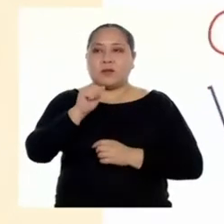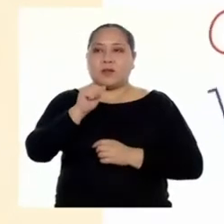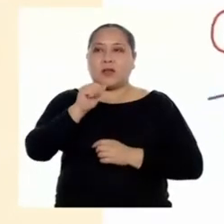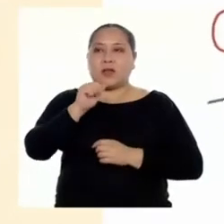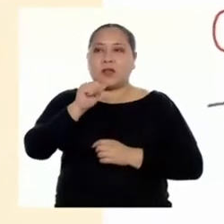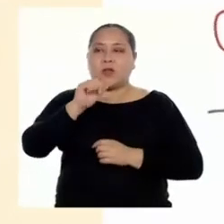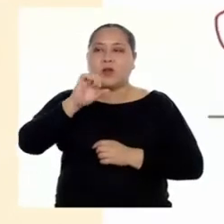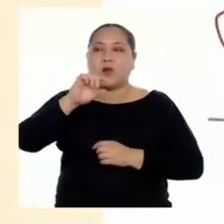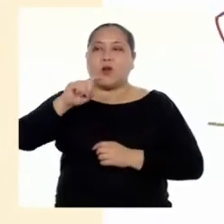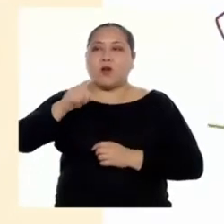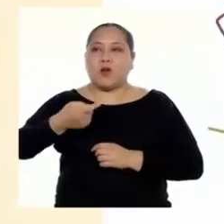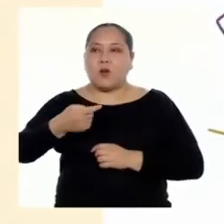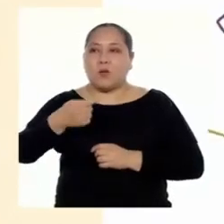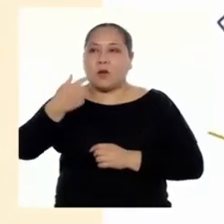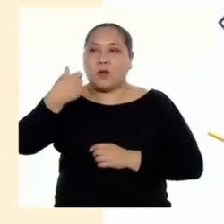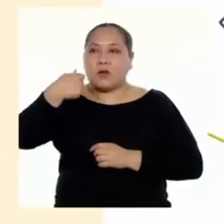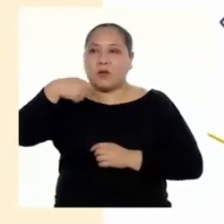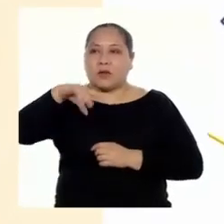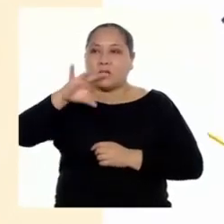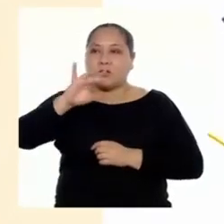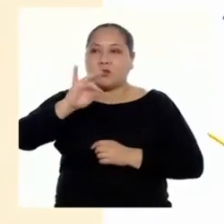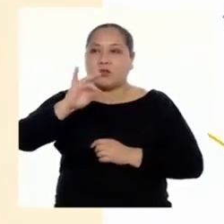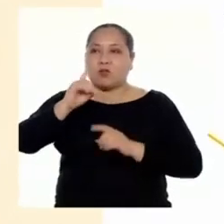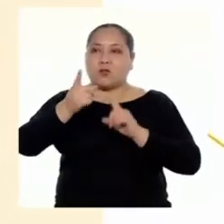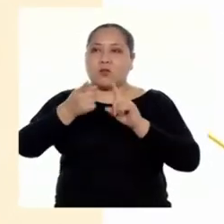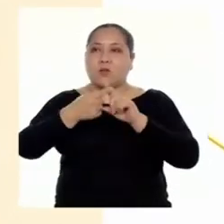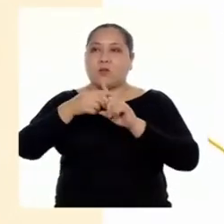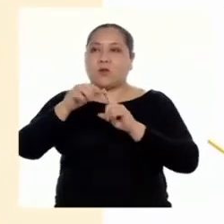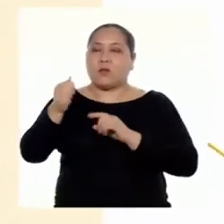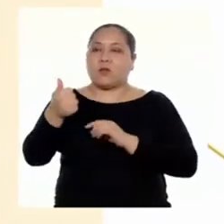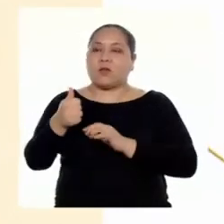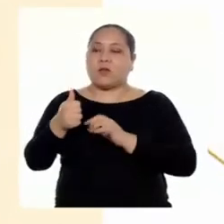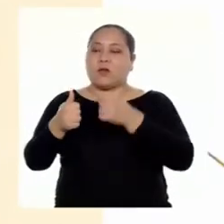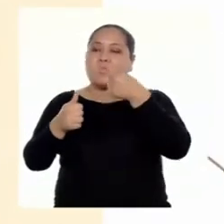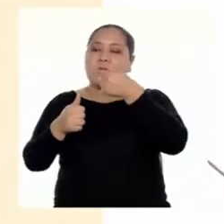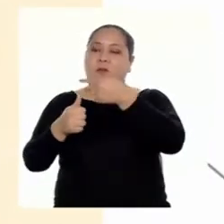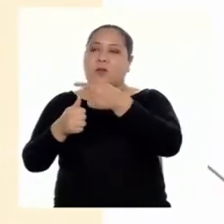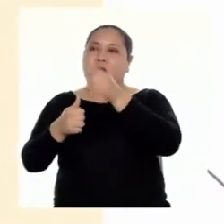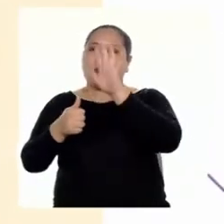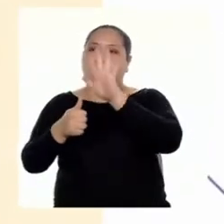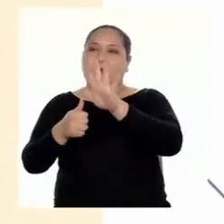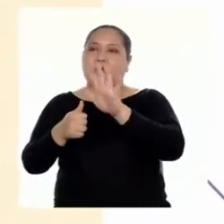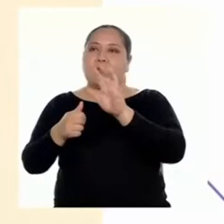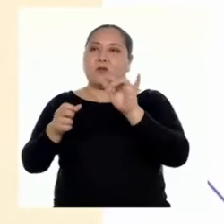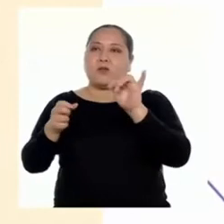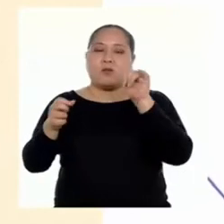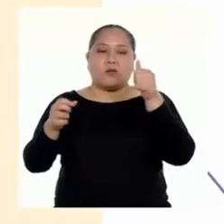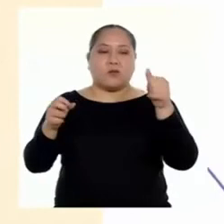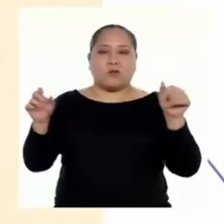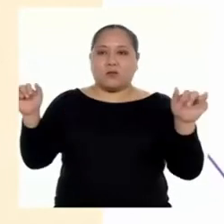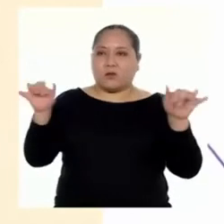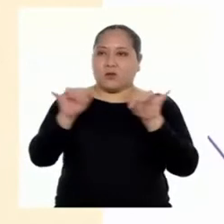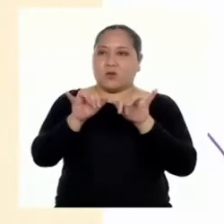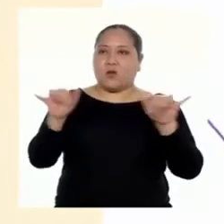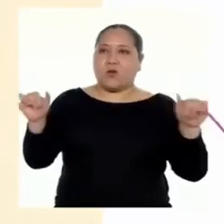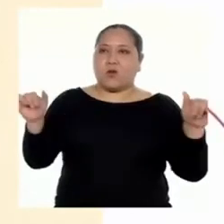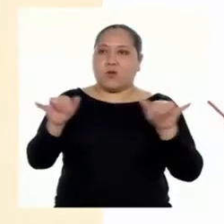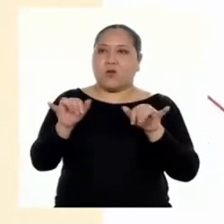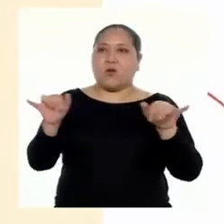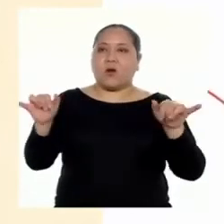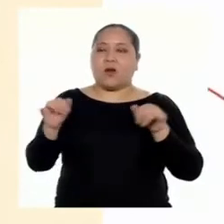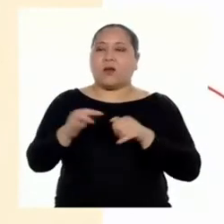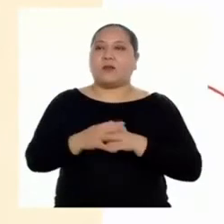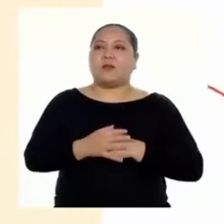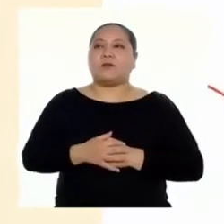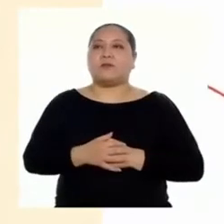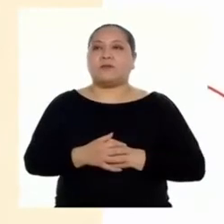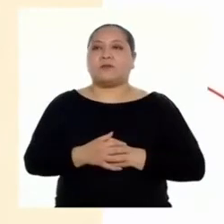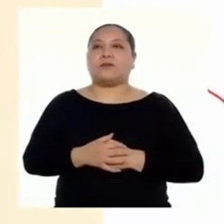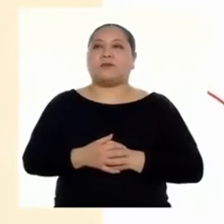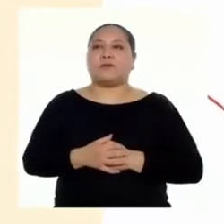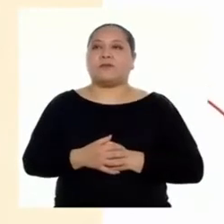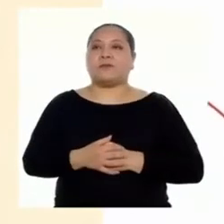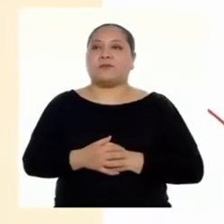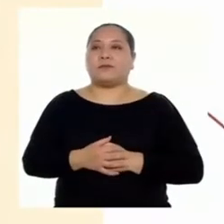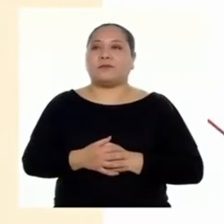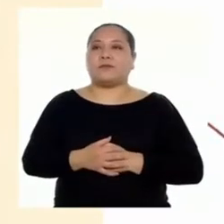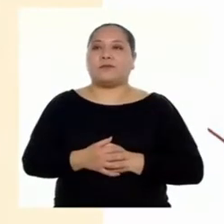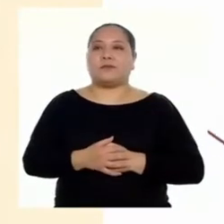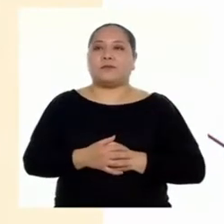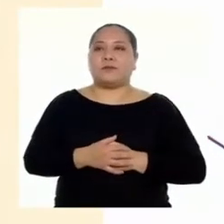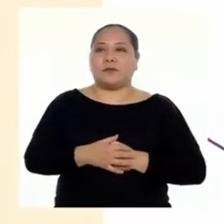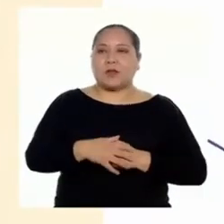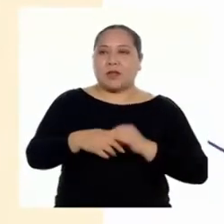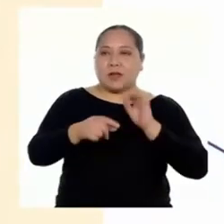por 10 elevado a la menos 5. Ahora tenemos ambos valores en función a la misma potencia de base 10.